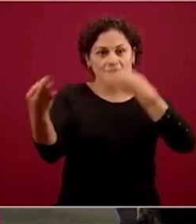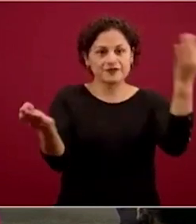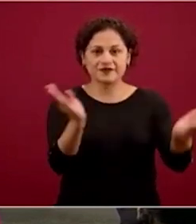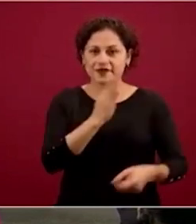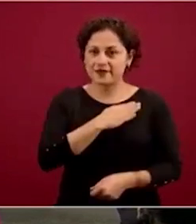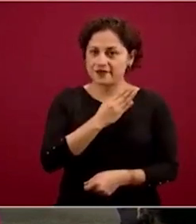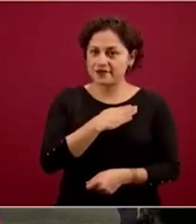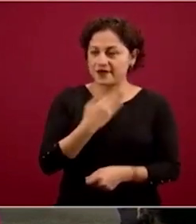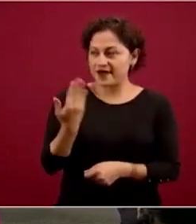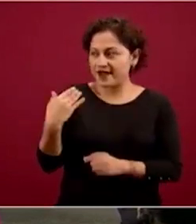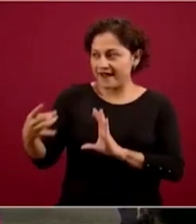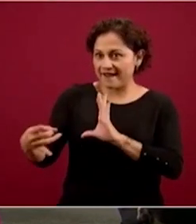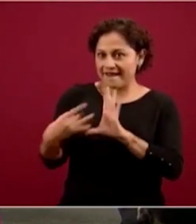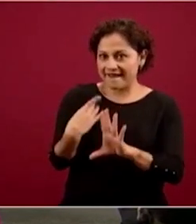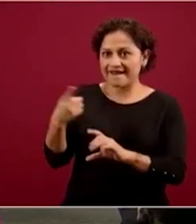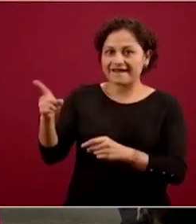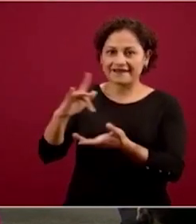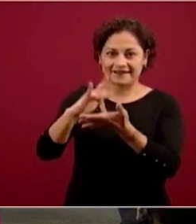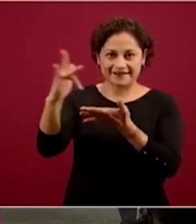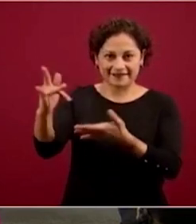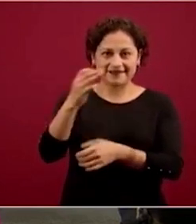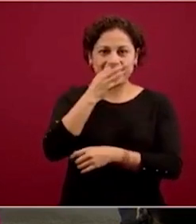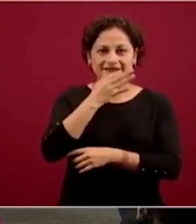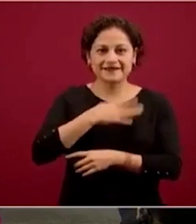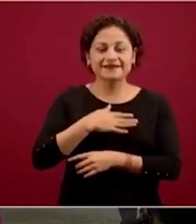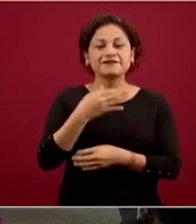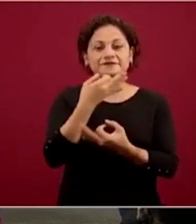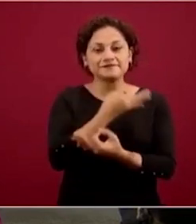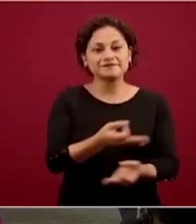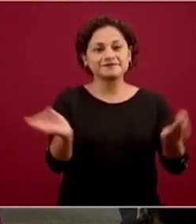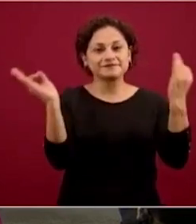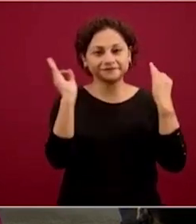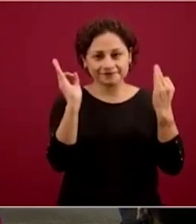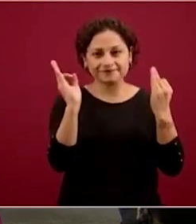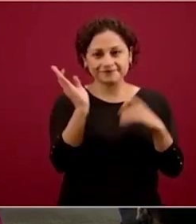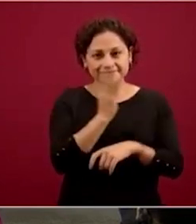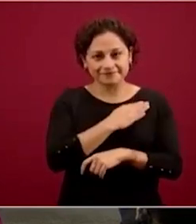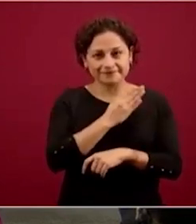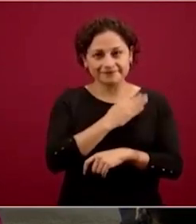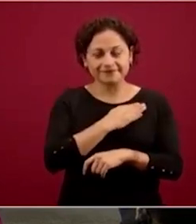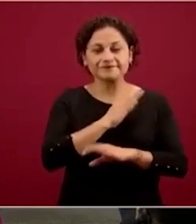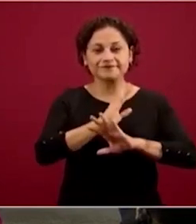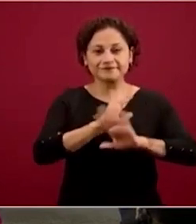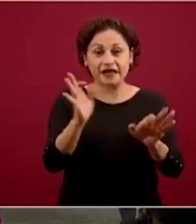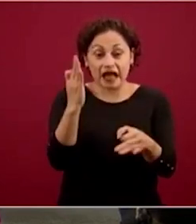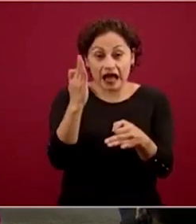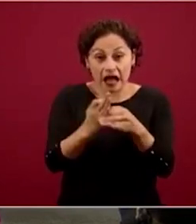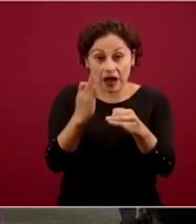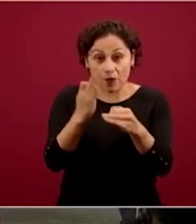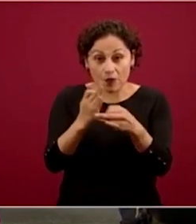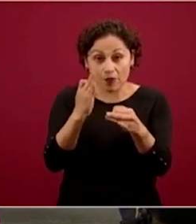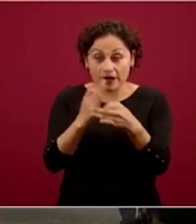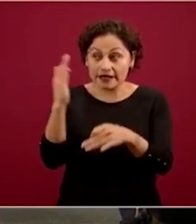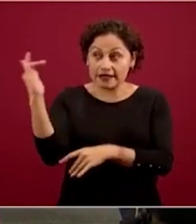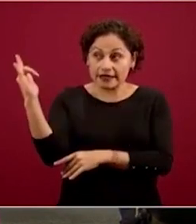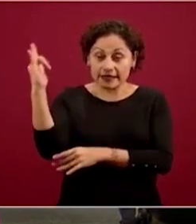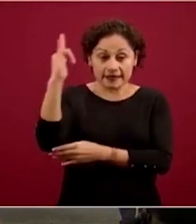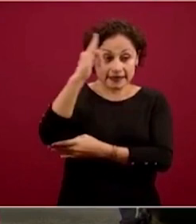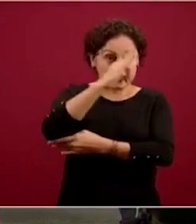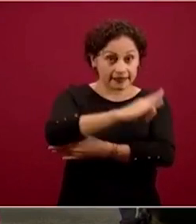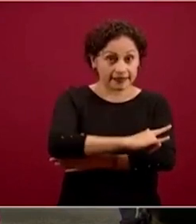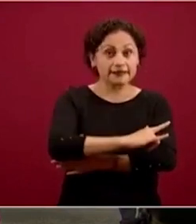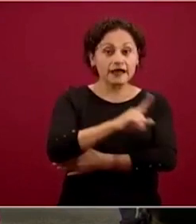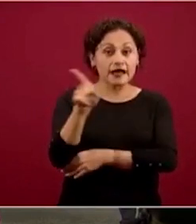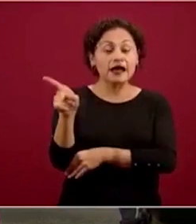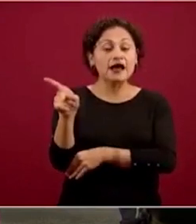compañero, muchas gracias, avisarme. Verán ustedes, la buena noticia es que está llegando, o ya habrá aterrizado, el más reciente avión,